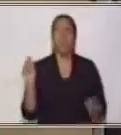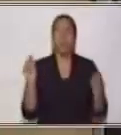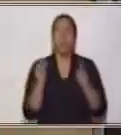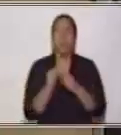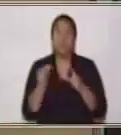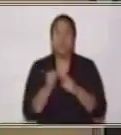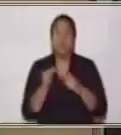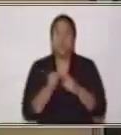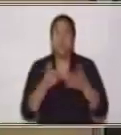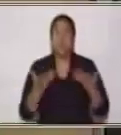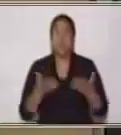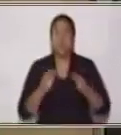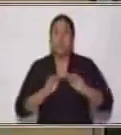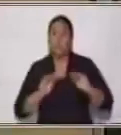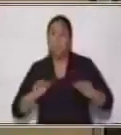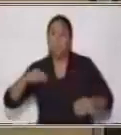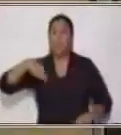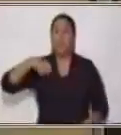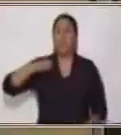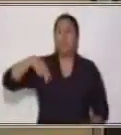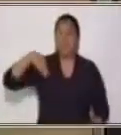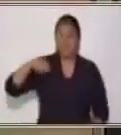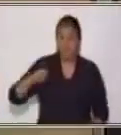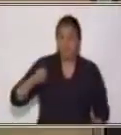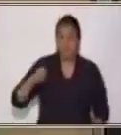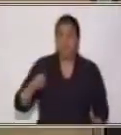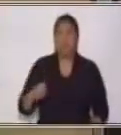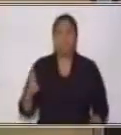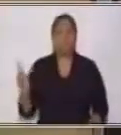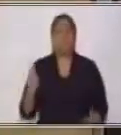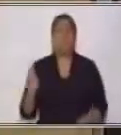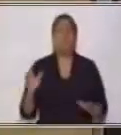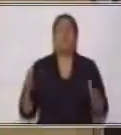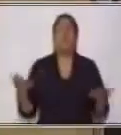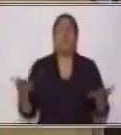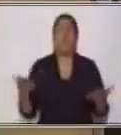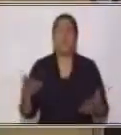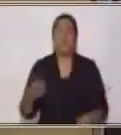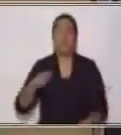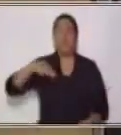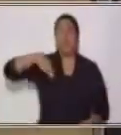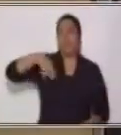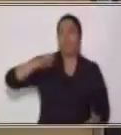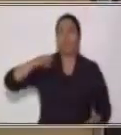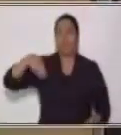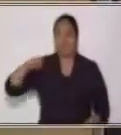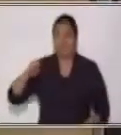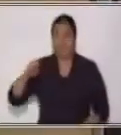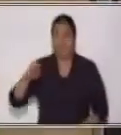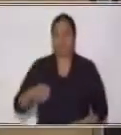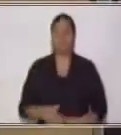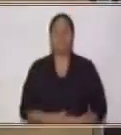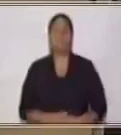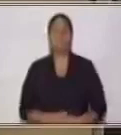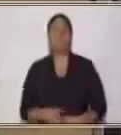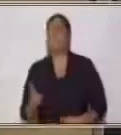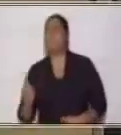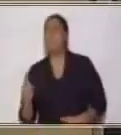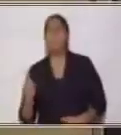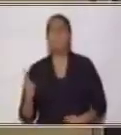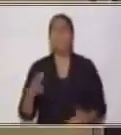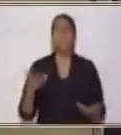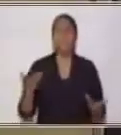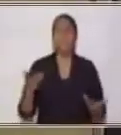Sí, miren. Aquí hay una palabra que dice nene. Muy bien. Yo sé que la están reconociendo, ¿verdad que sí?